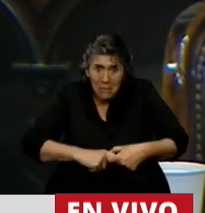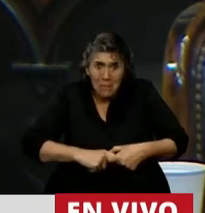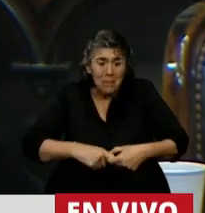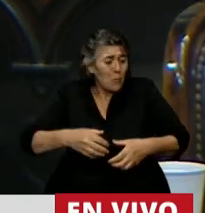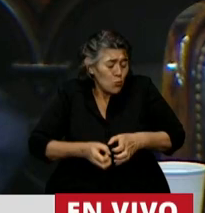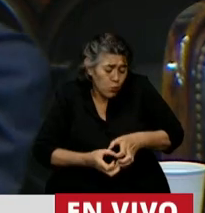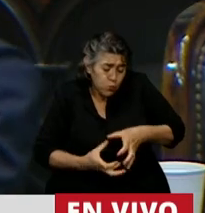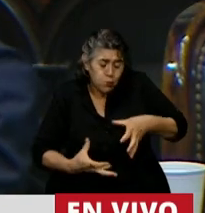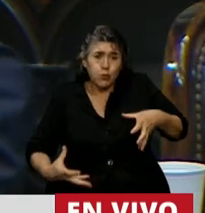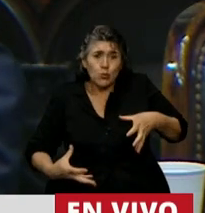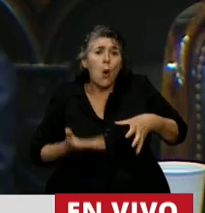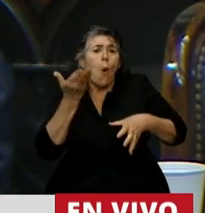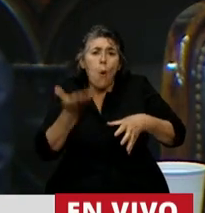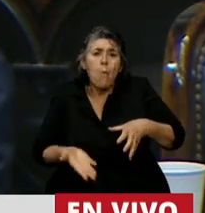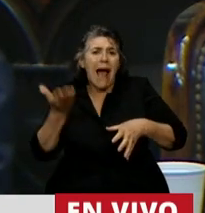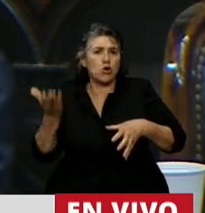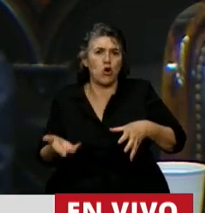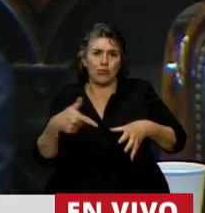momento de la concepción.